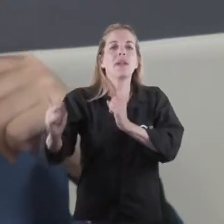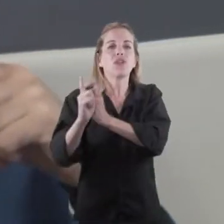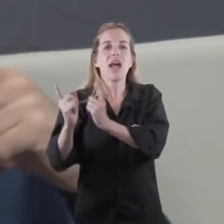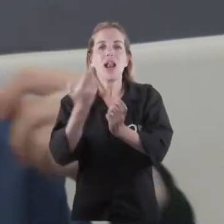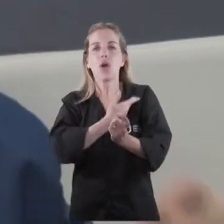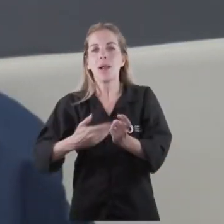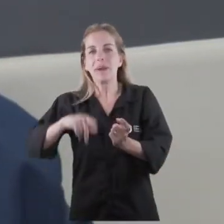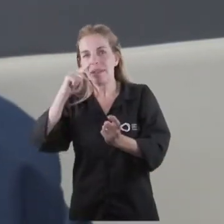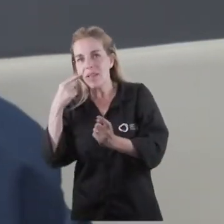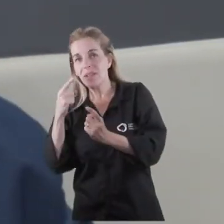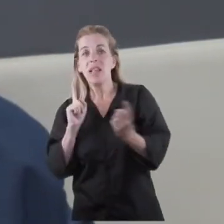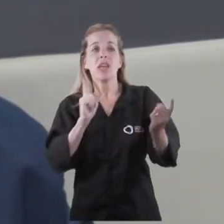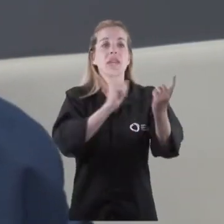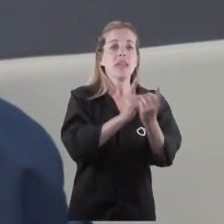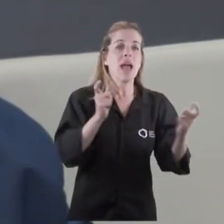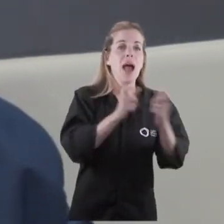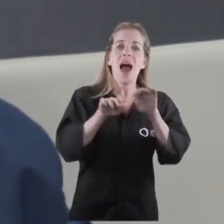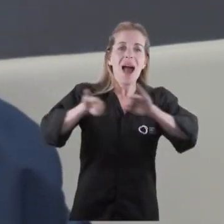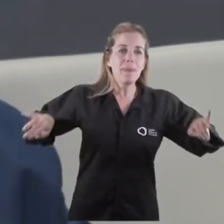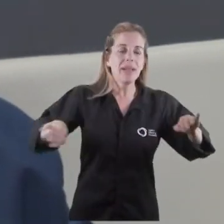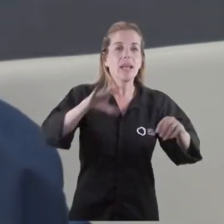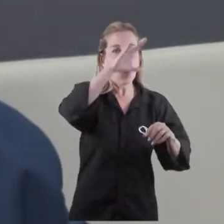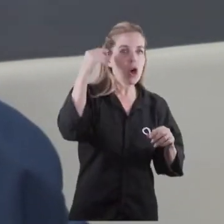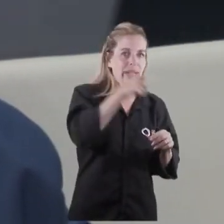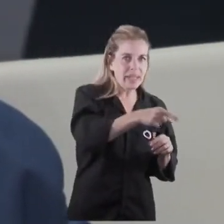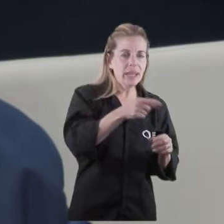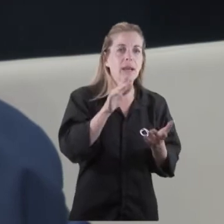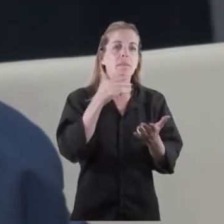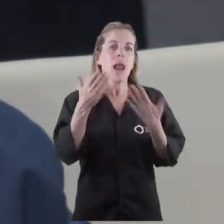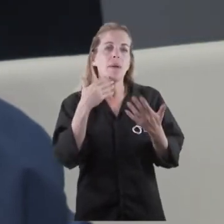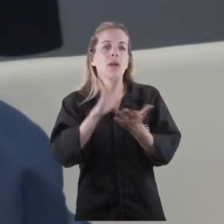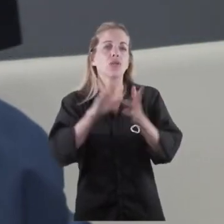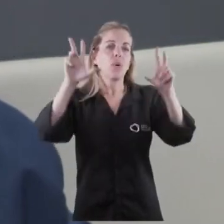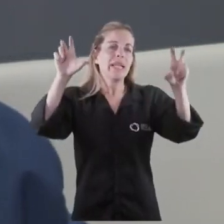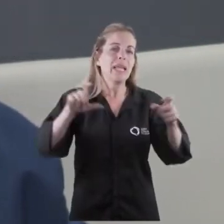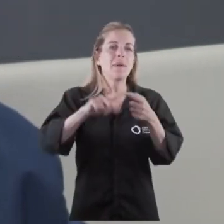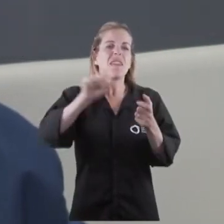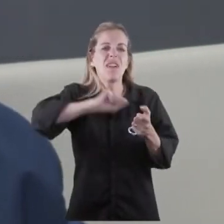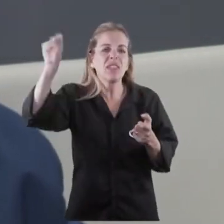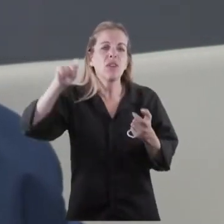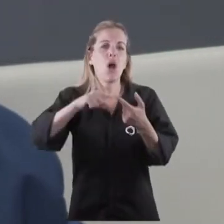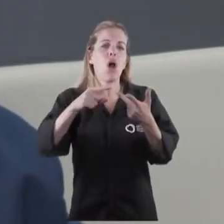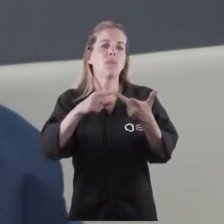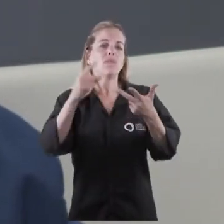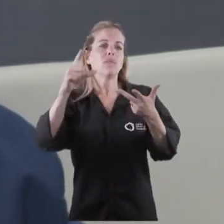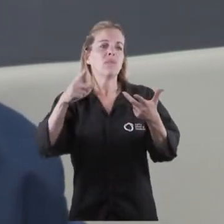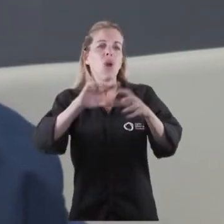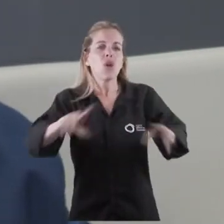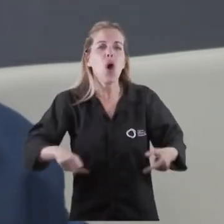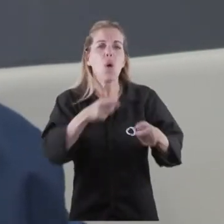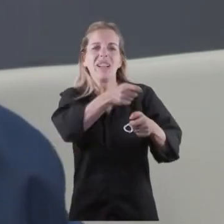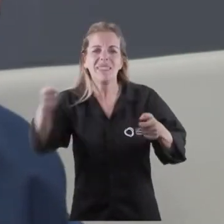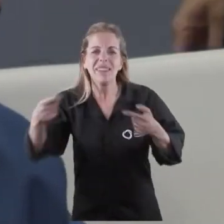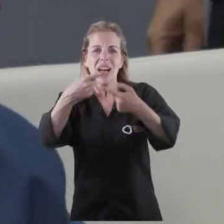con la vicepresidenta por otro, para hablar sobre el tema de la inflación, los problemas sociales, y sobre todo la inseguridad. Ellos están